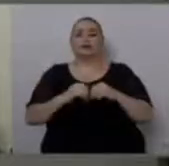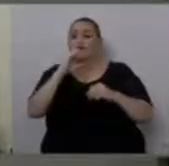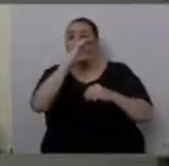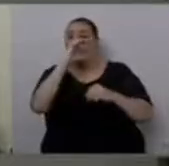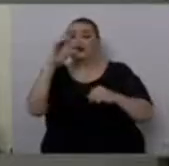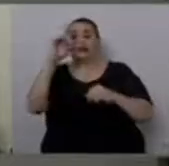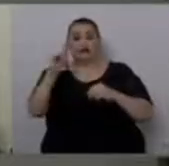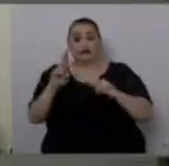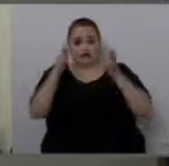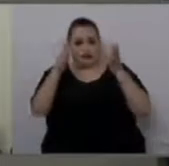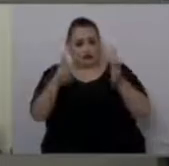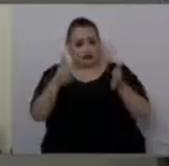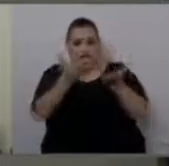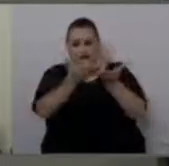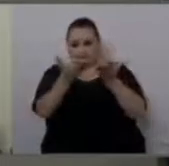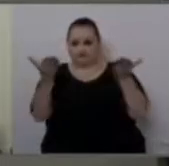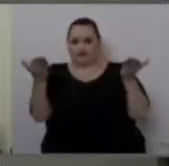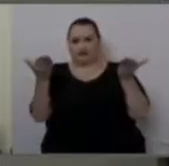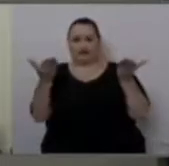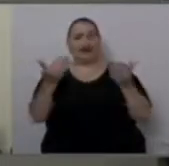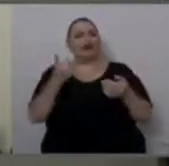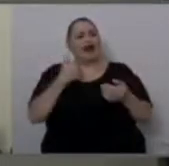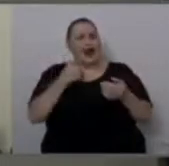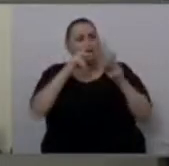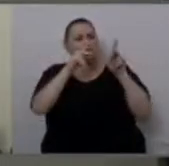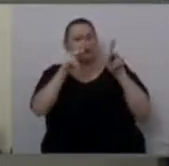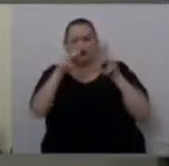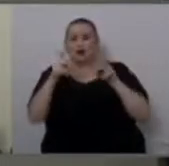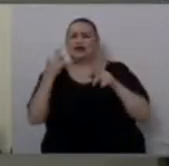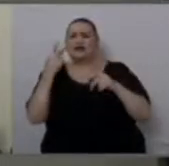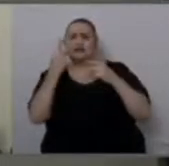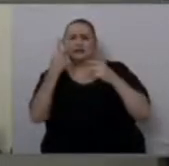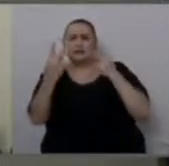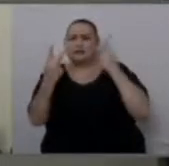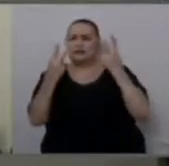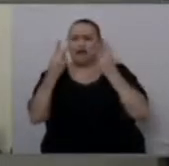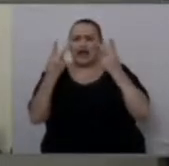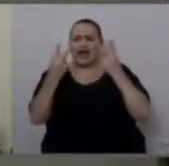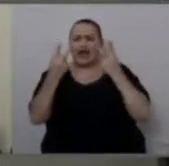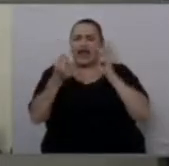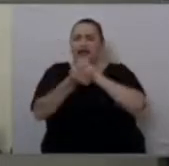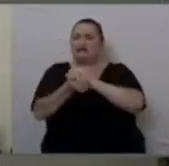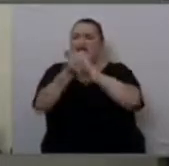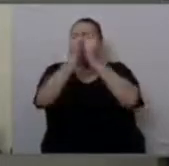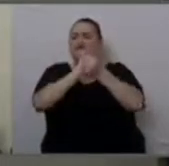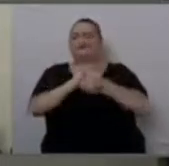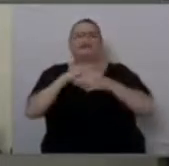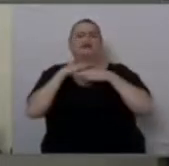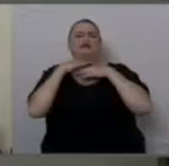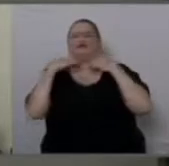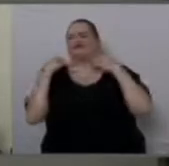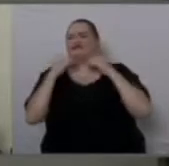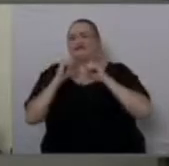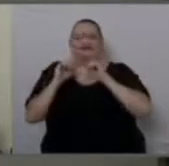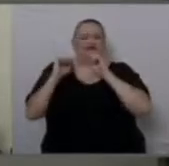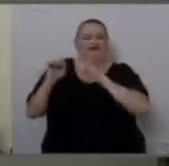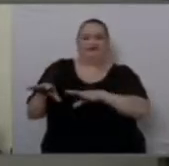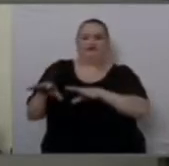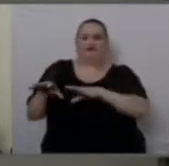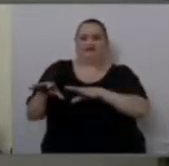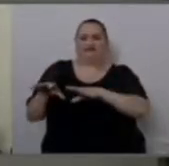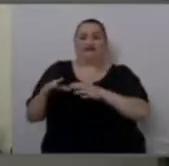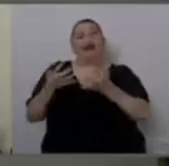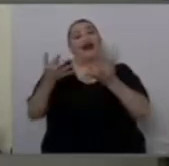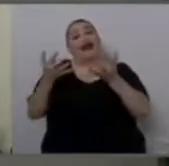Costarricenses, hay quienes los quieren ver convertidos en una masa hastiada y apática. Hay